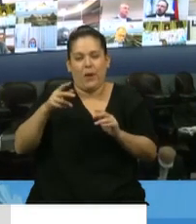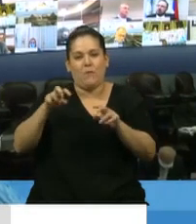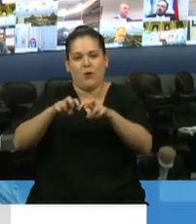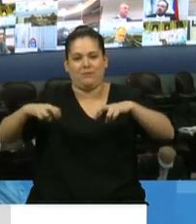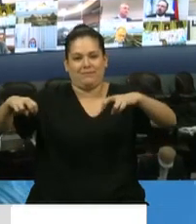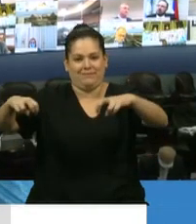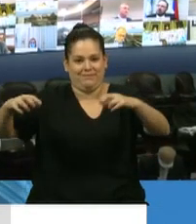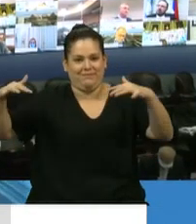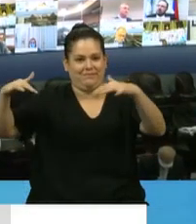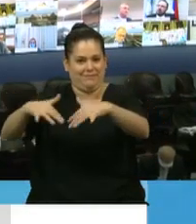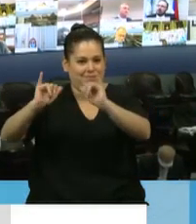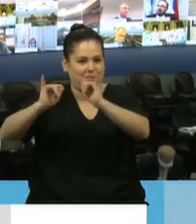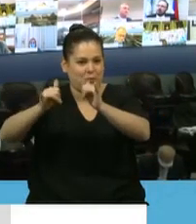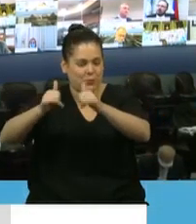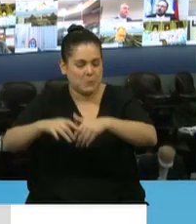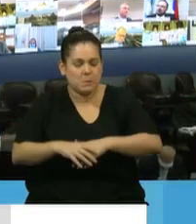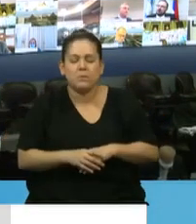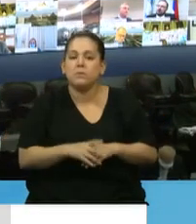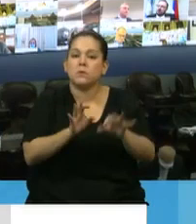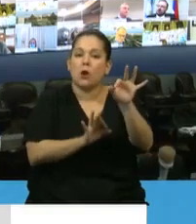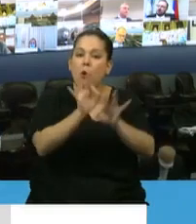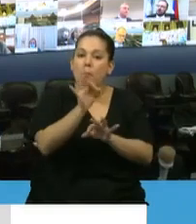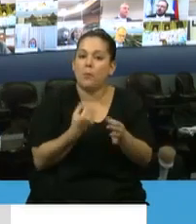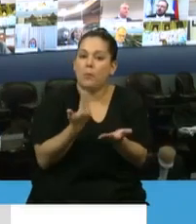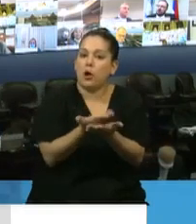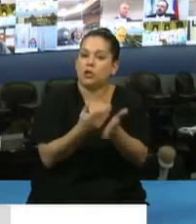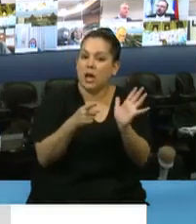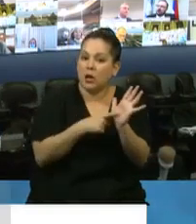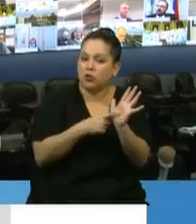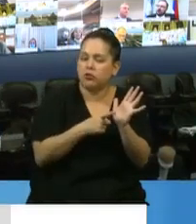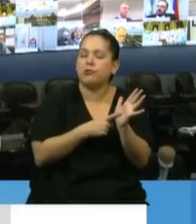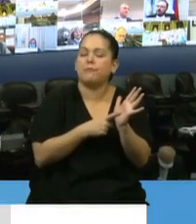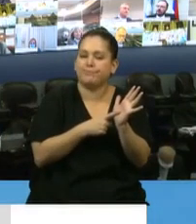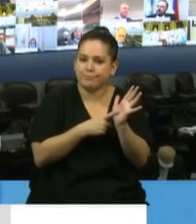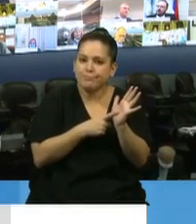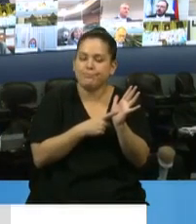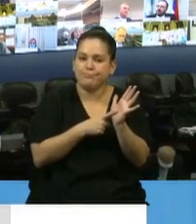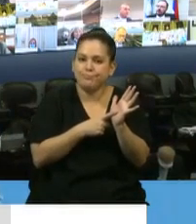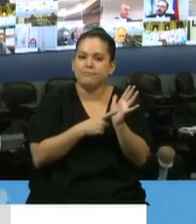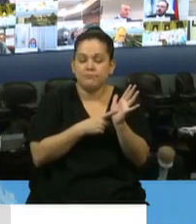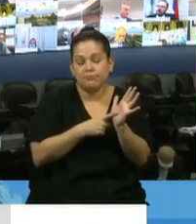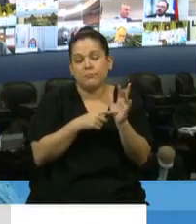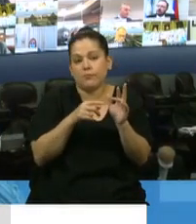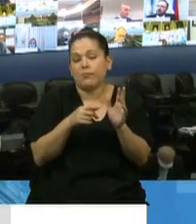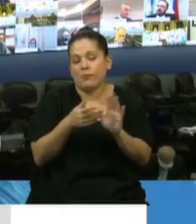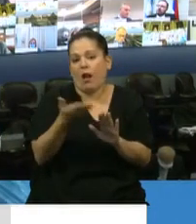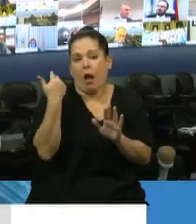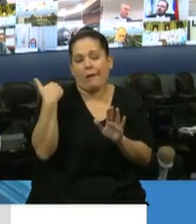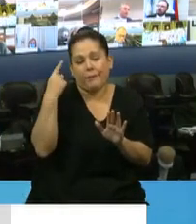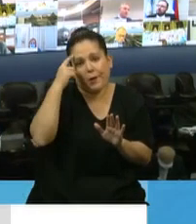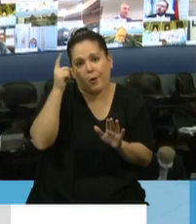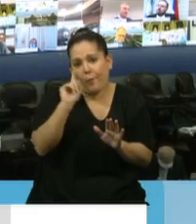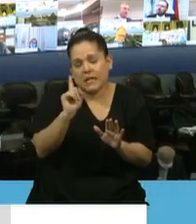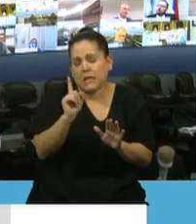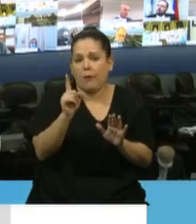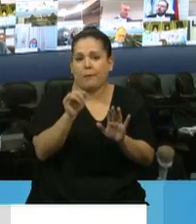estamos tratando seguramente es aquello de los que nunca quisiéramos haber considerado en una sesión, que tiene que ver